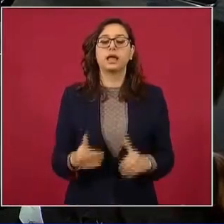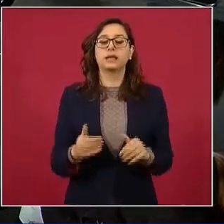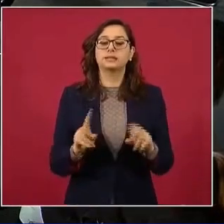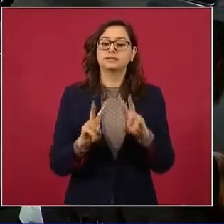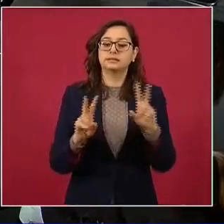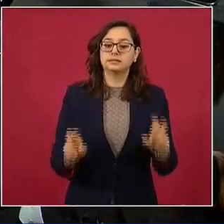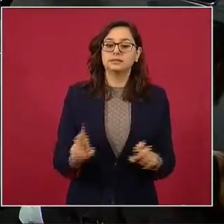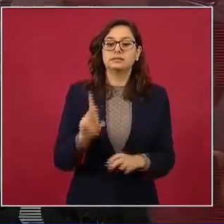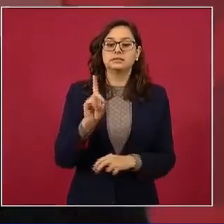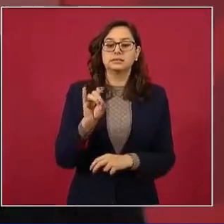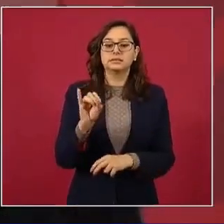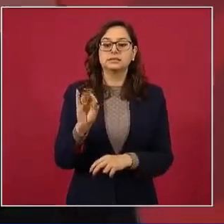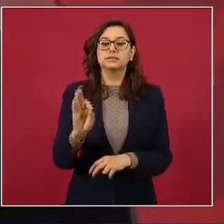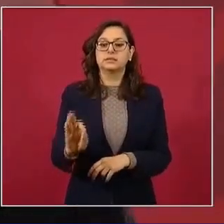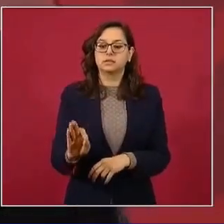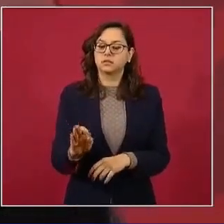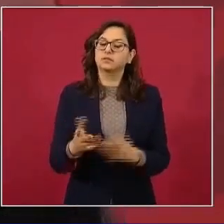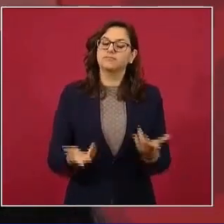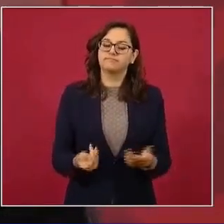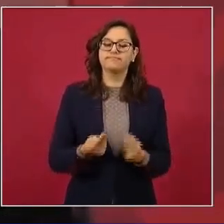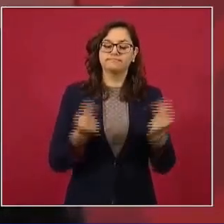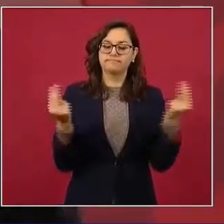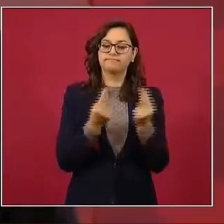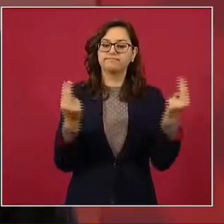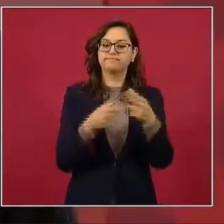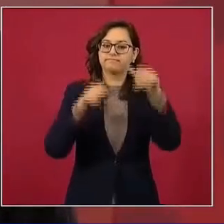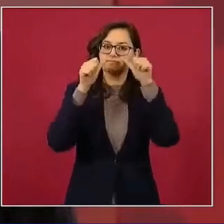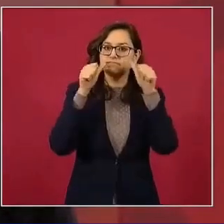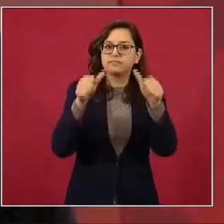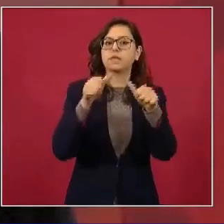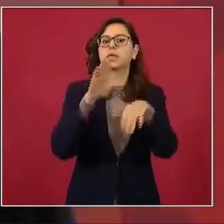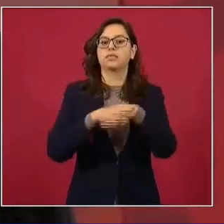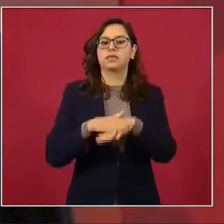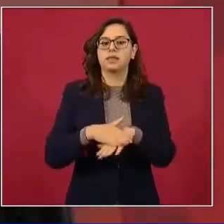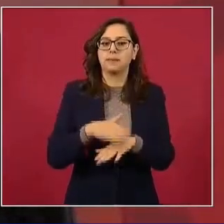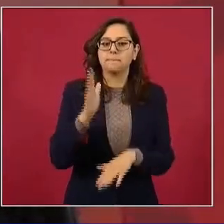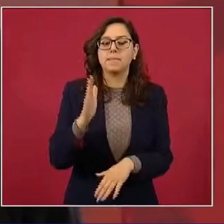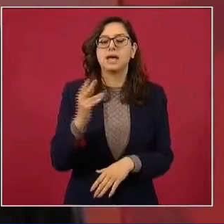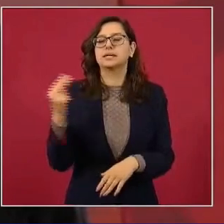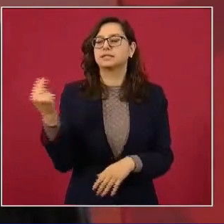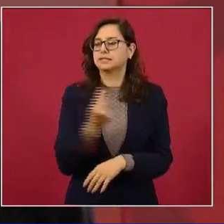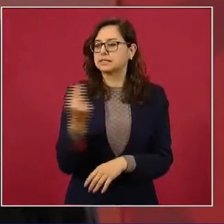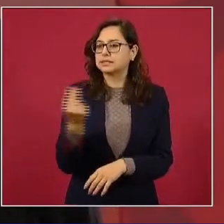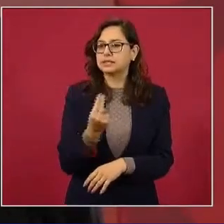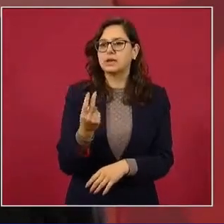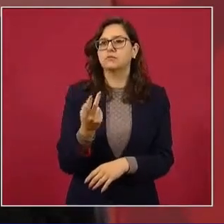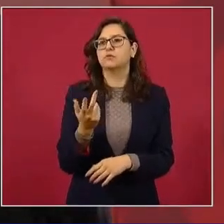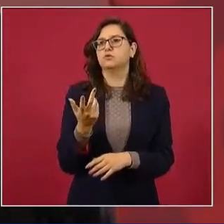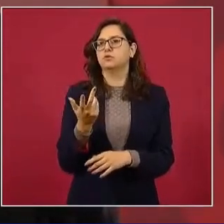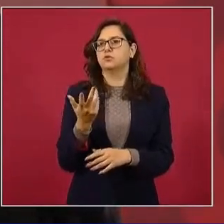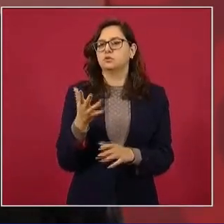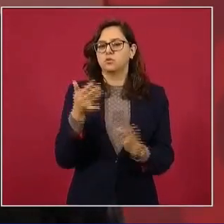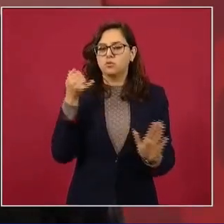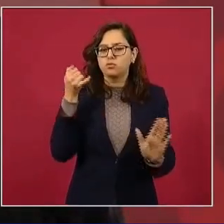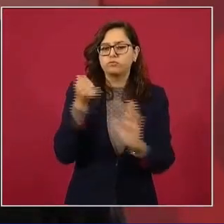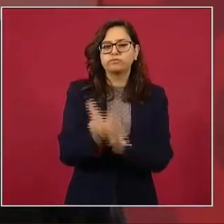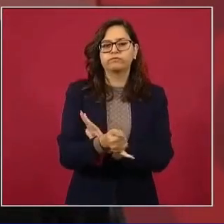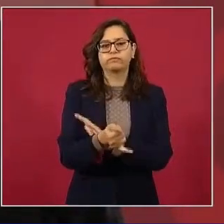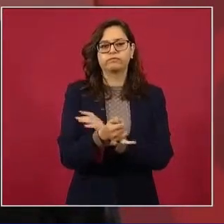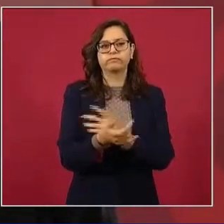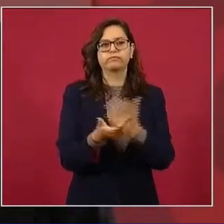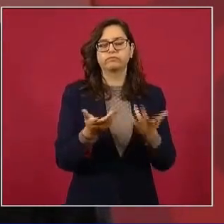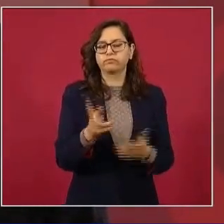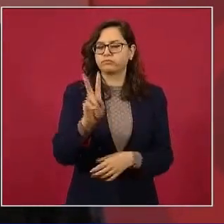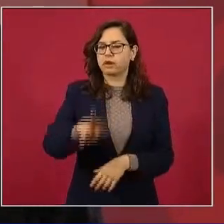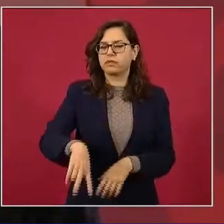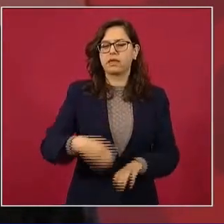A fortalecer el DIF, tenemos buena coordinación